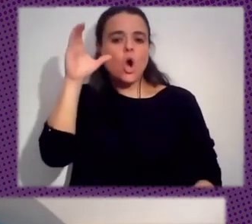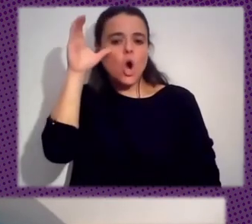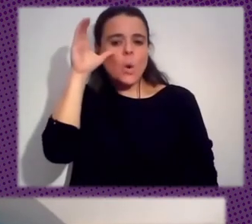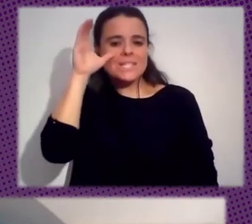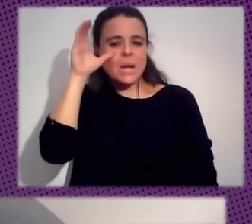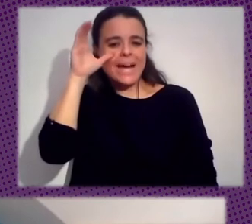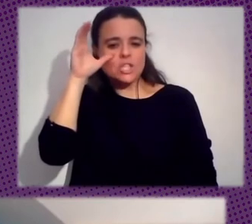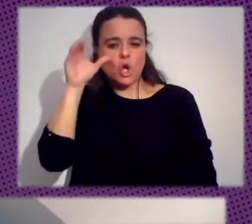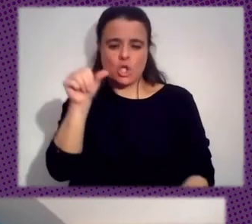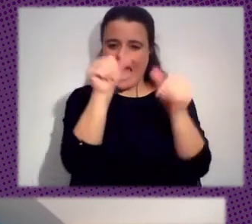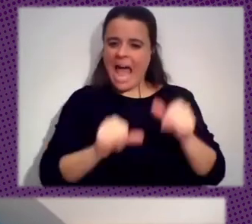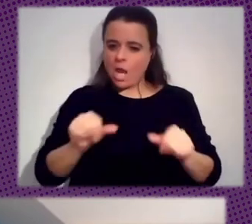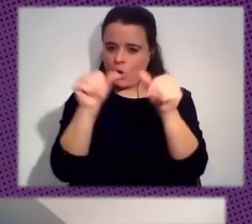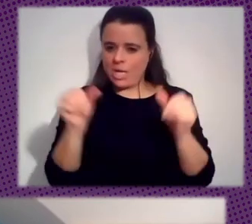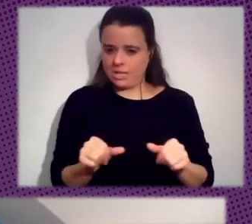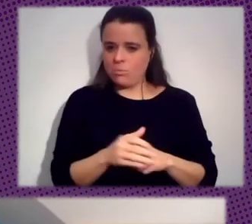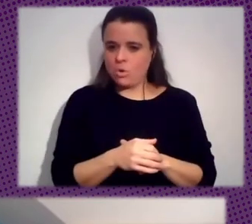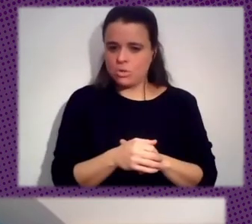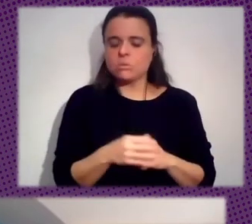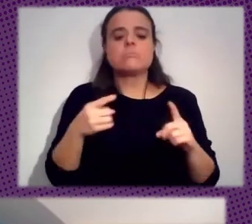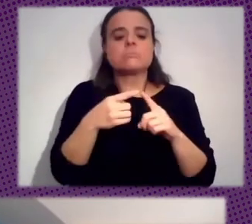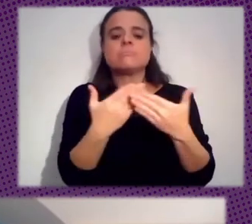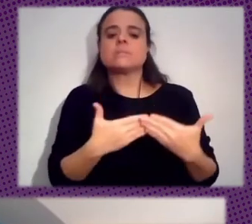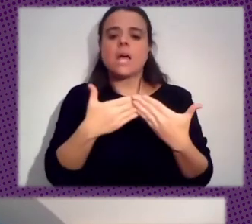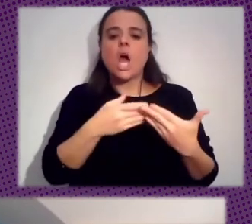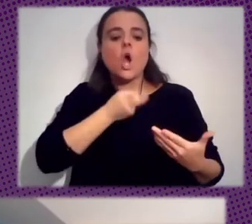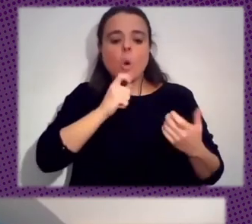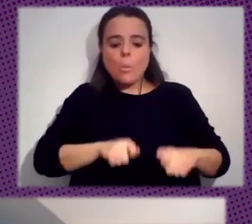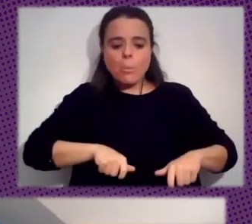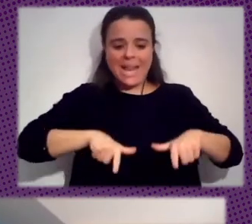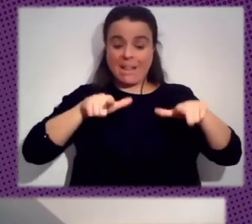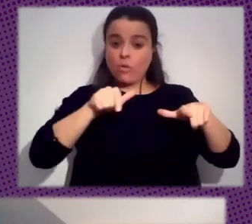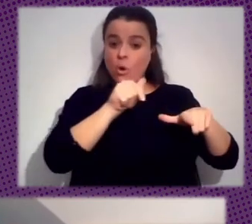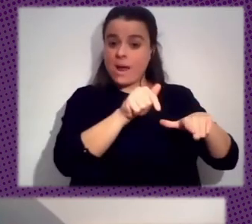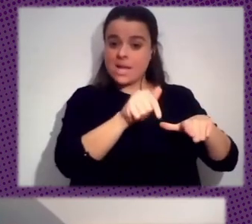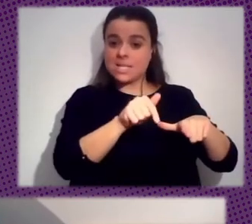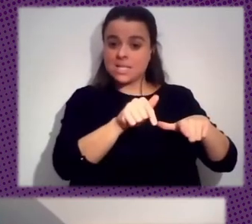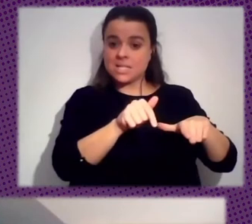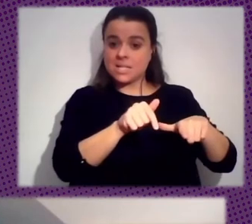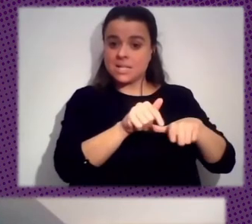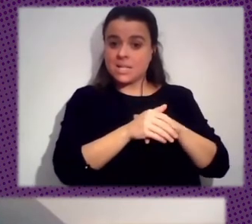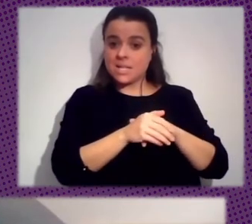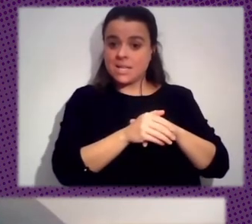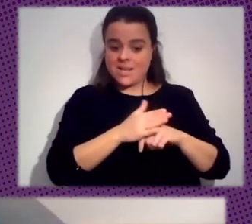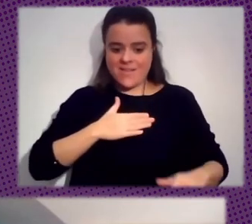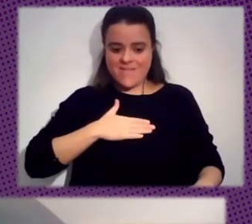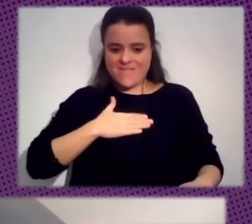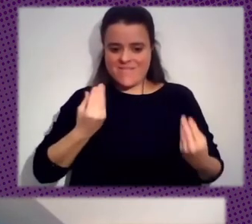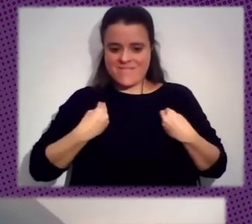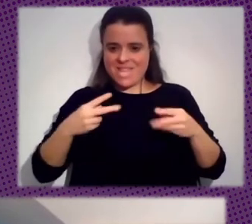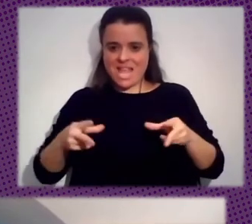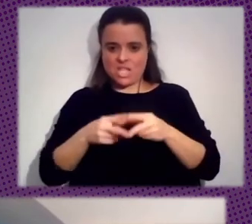Para Estudiar Cómo Estas Plataformas Están Extrayendo Valor De Nuestras Vidas Sociales